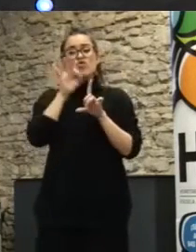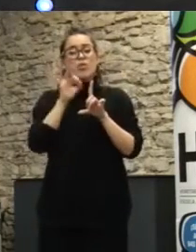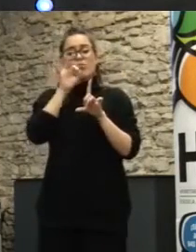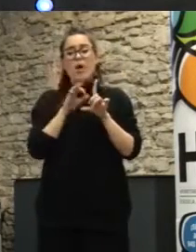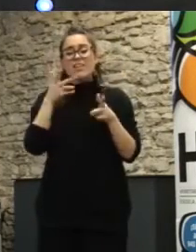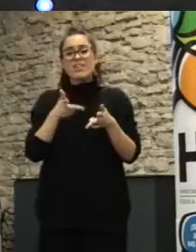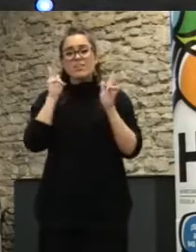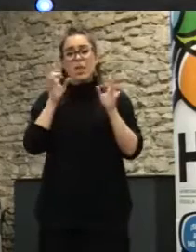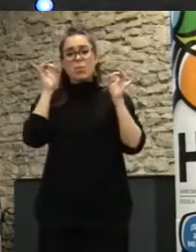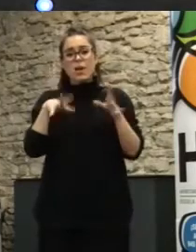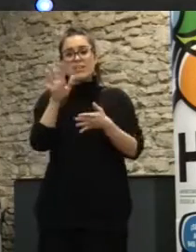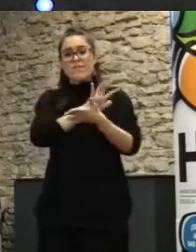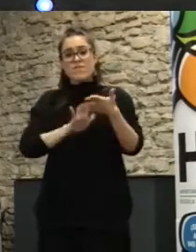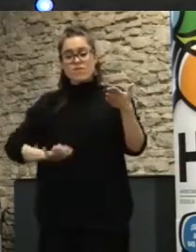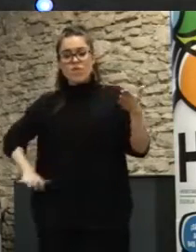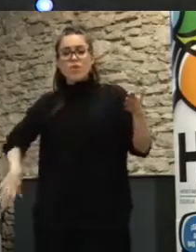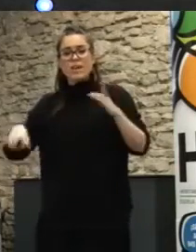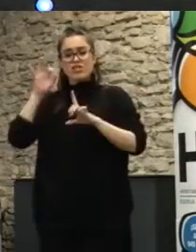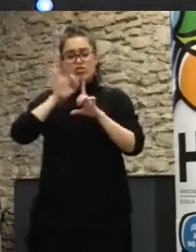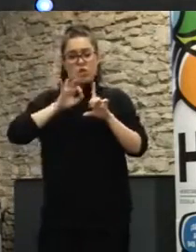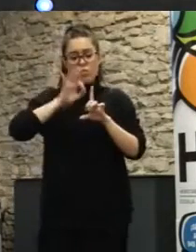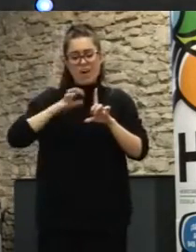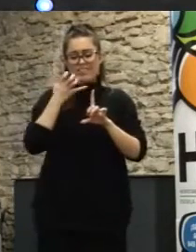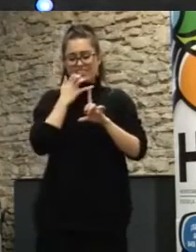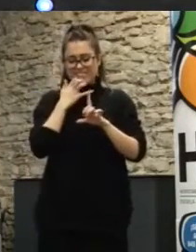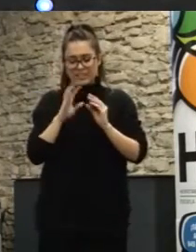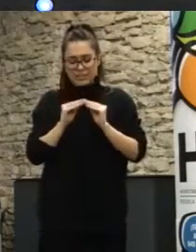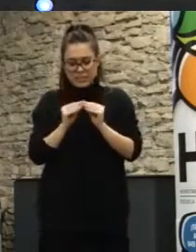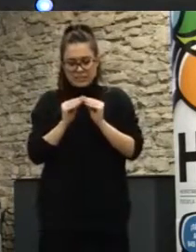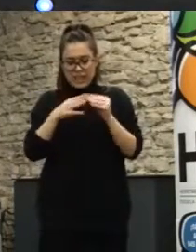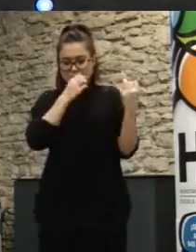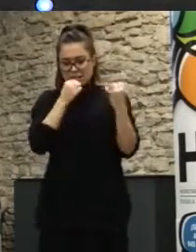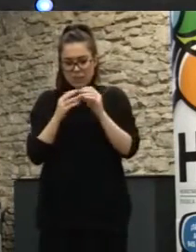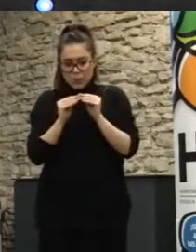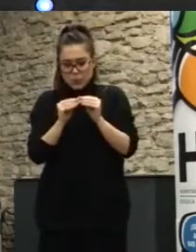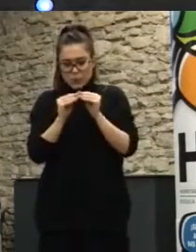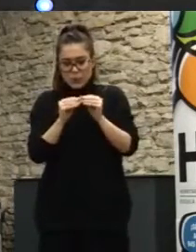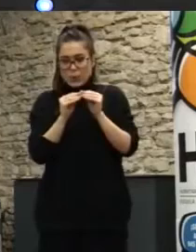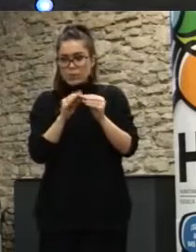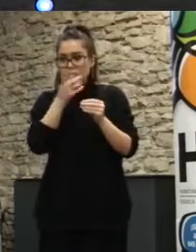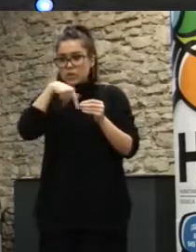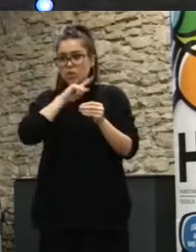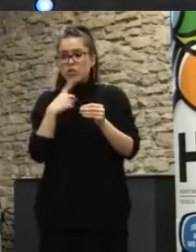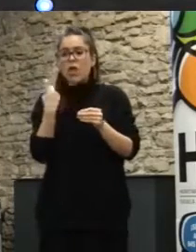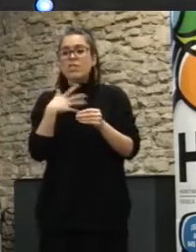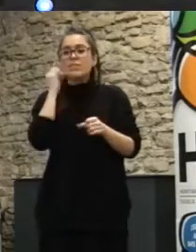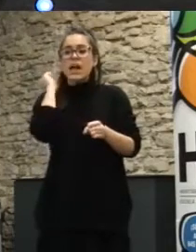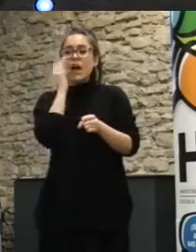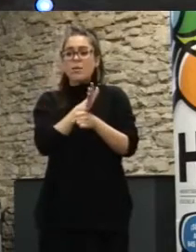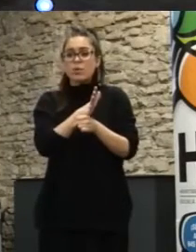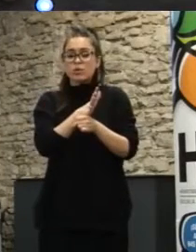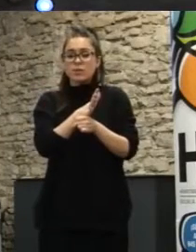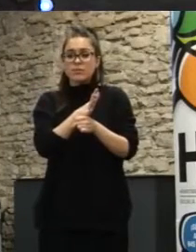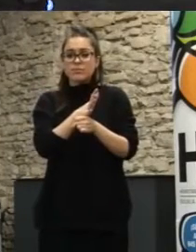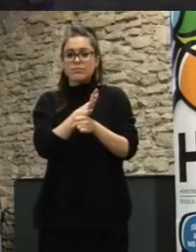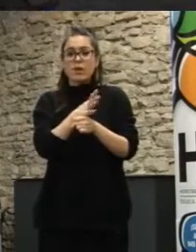documentos informes que se elaboran publicaciones por parte de la administración tenemos que empezar a apostar por que estén